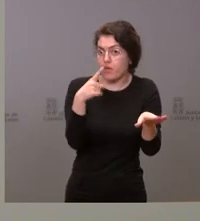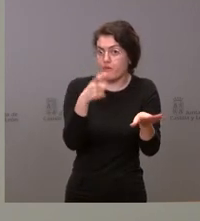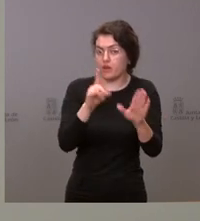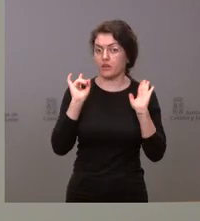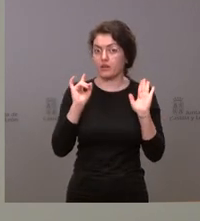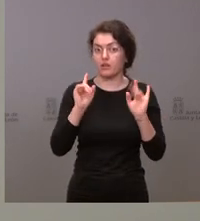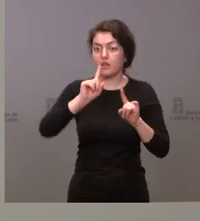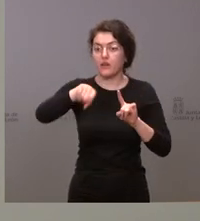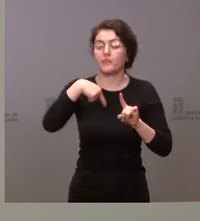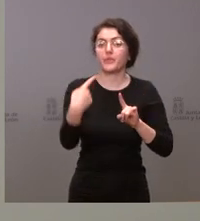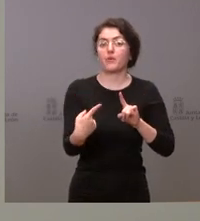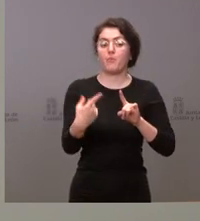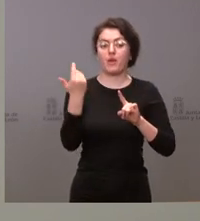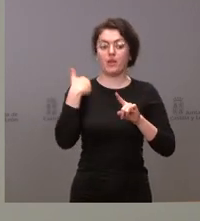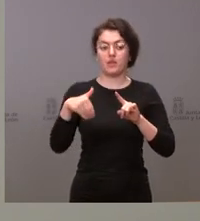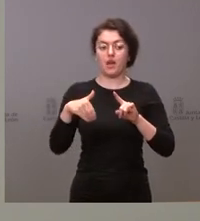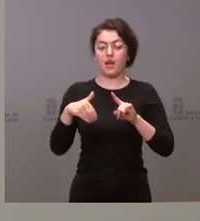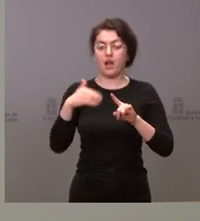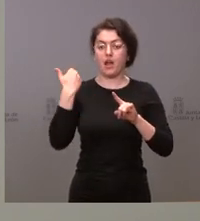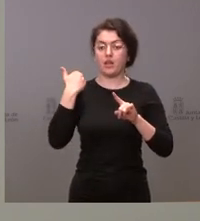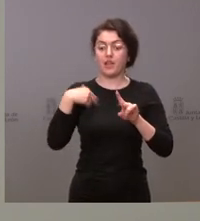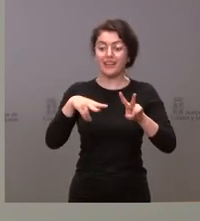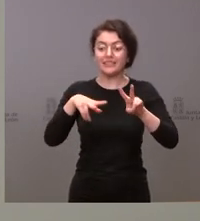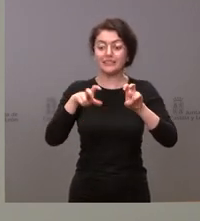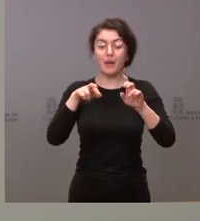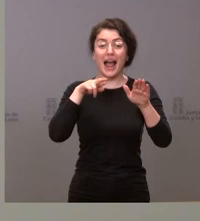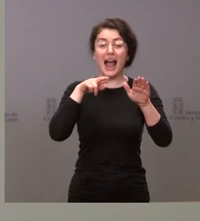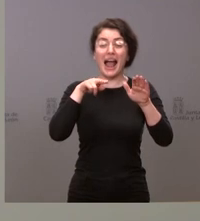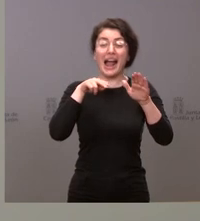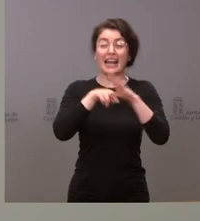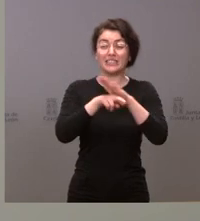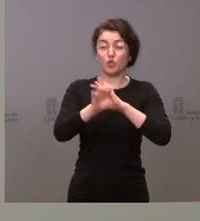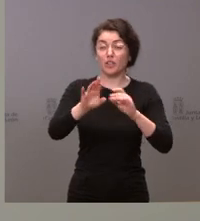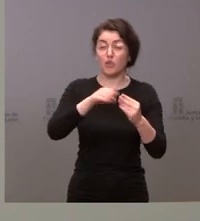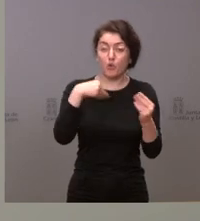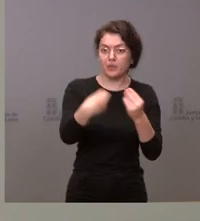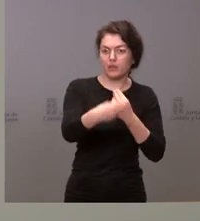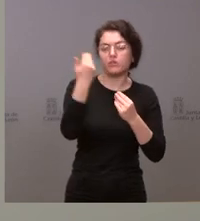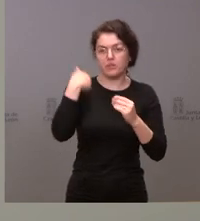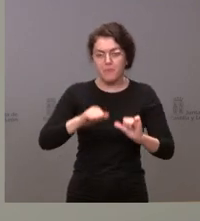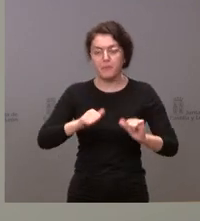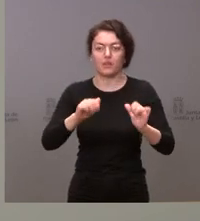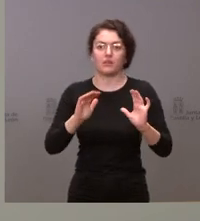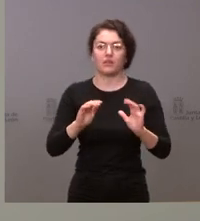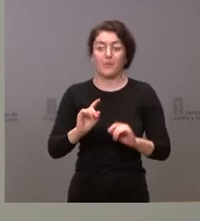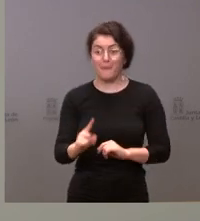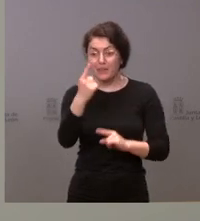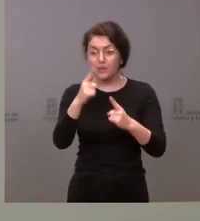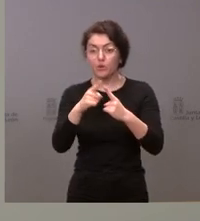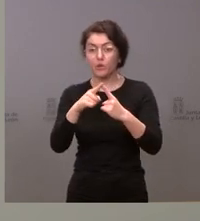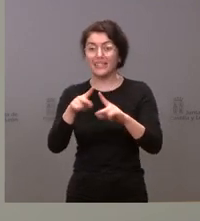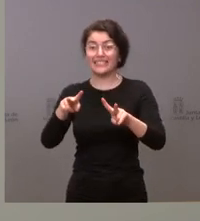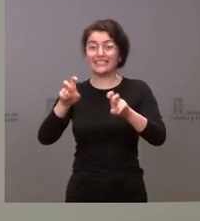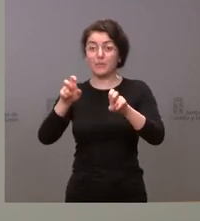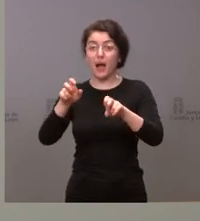aquí a toda la documentación que sea preceptiva. En primer lugar, la que tiene que otorgar el Gobierno de España en relación con la obtención de la